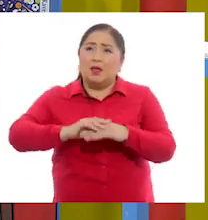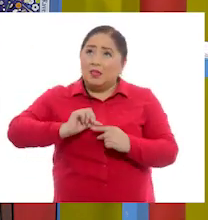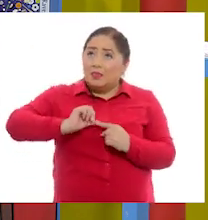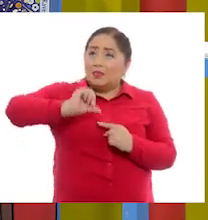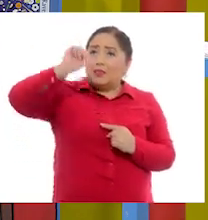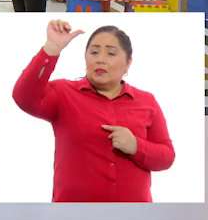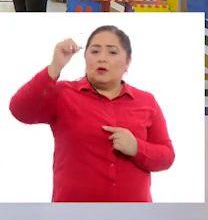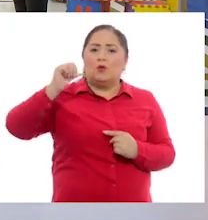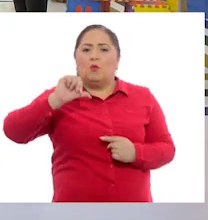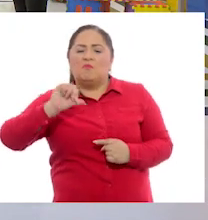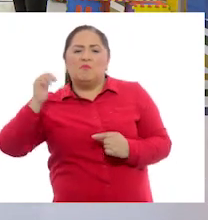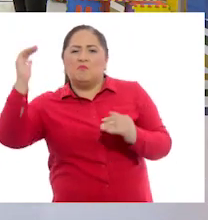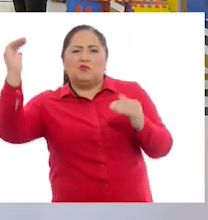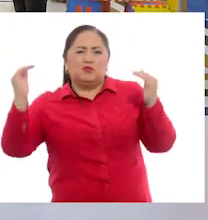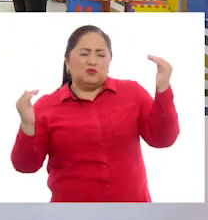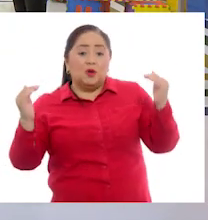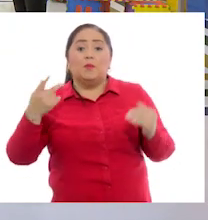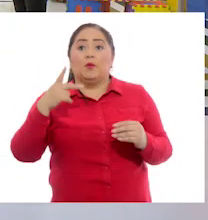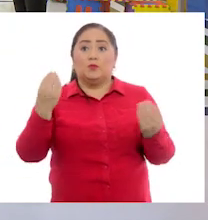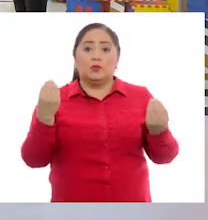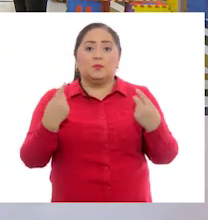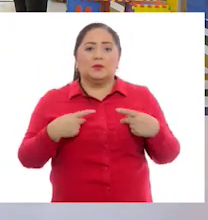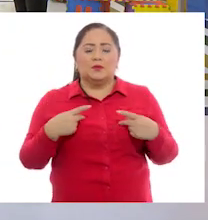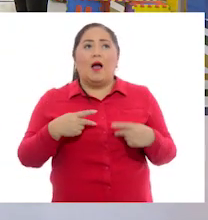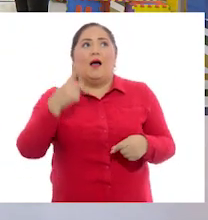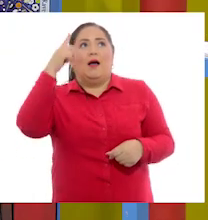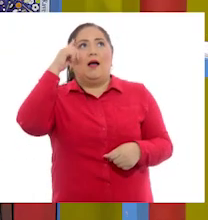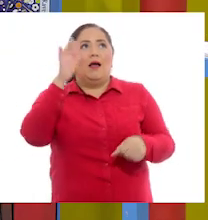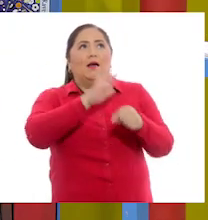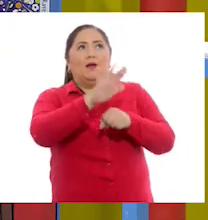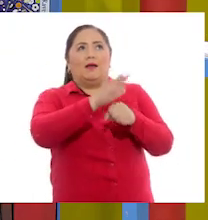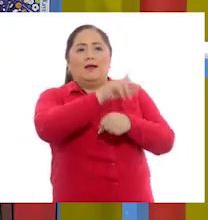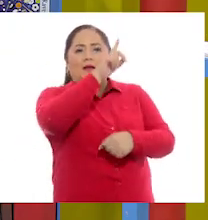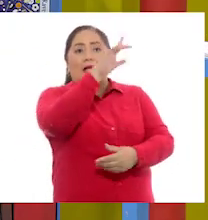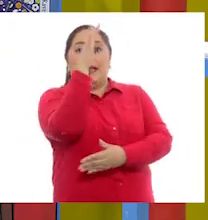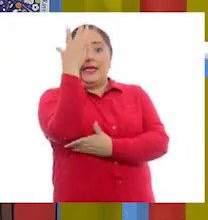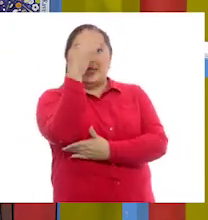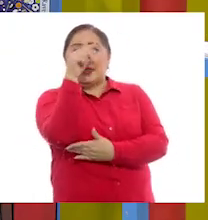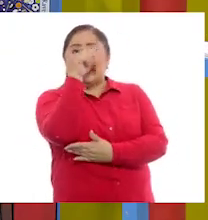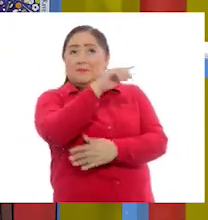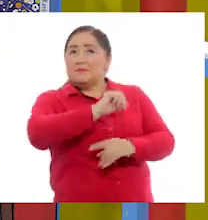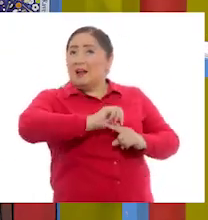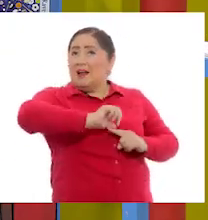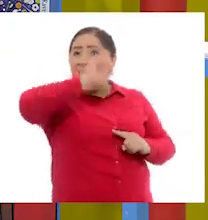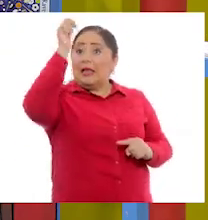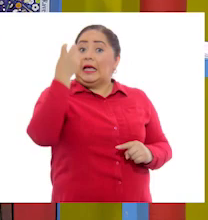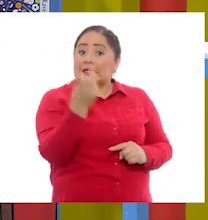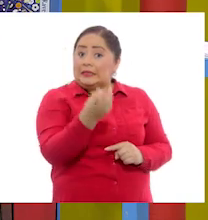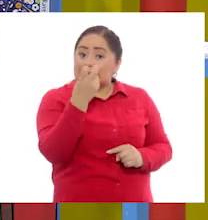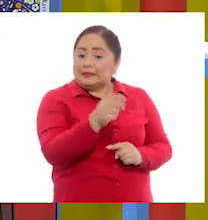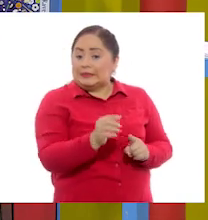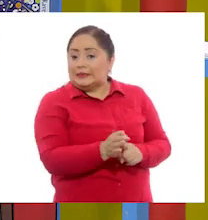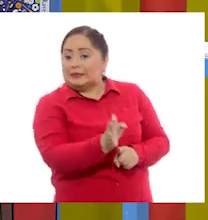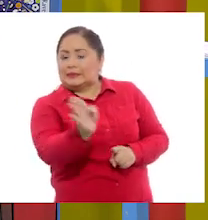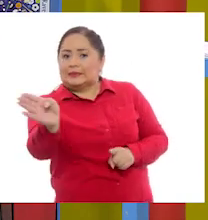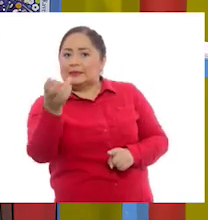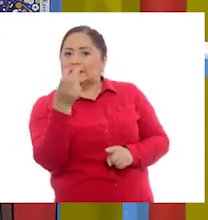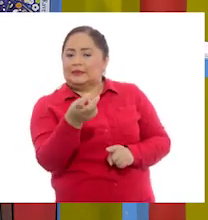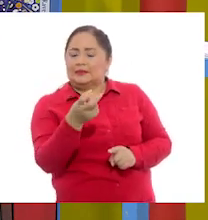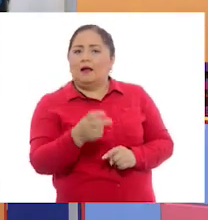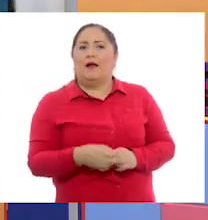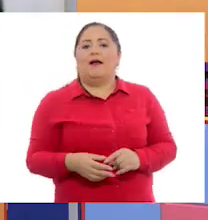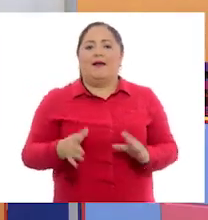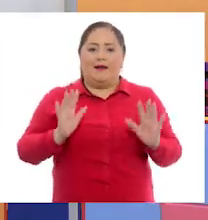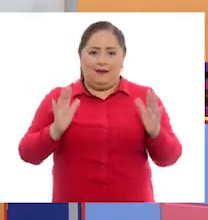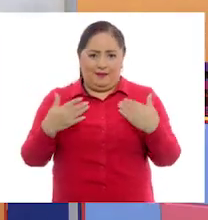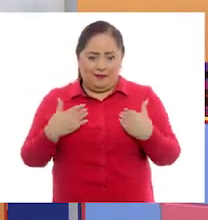altos que otros. Y entonces mucha gente usa los lugares de referencia y dice, ahí donde está el árbol más alto, ahí doblas a la derecha.